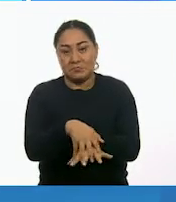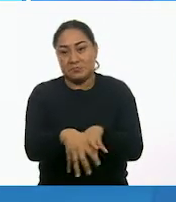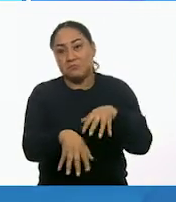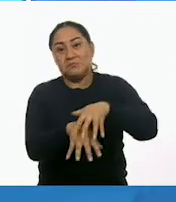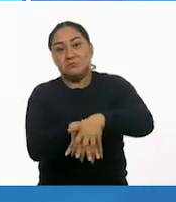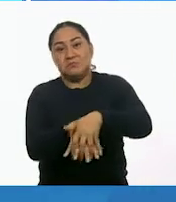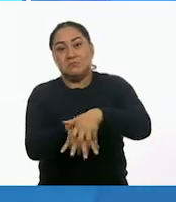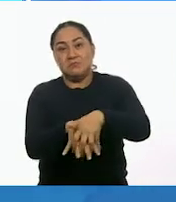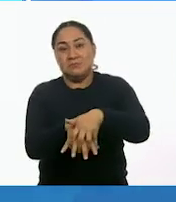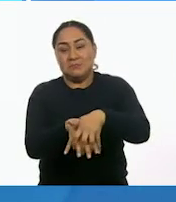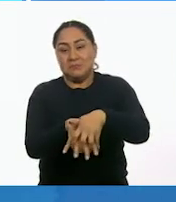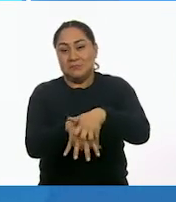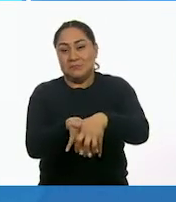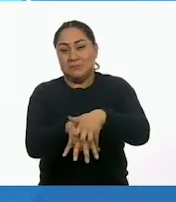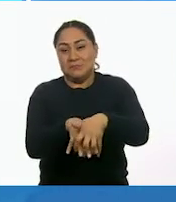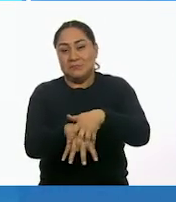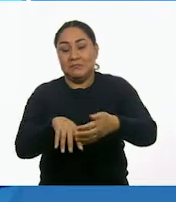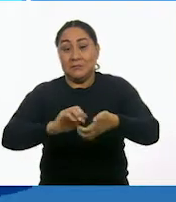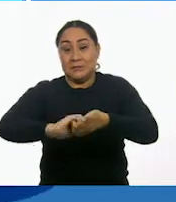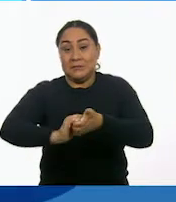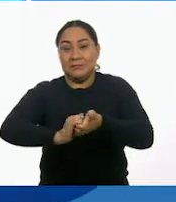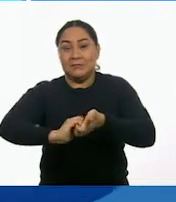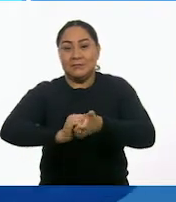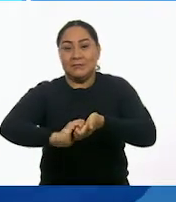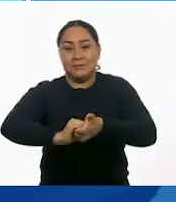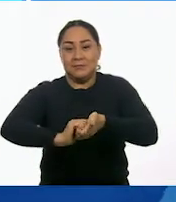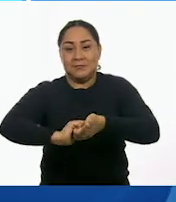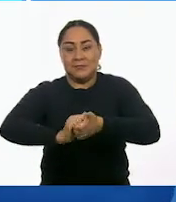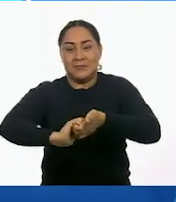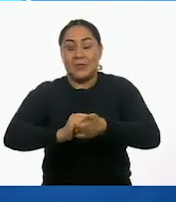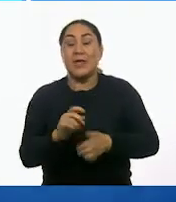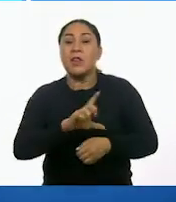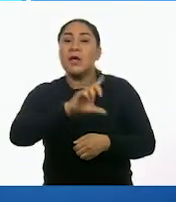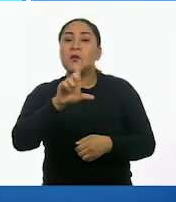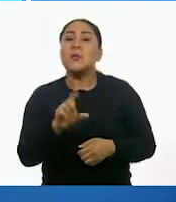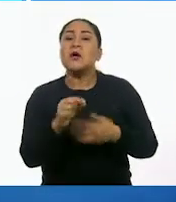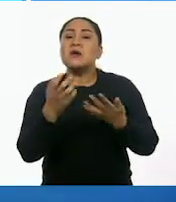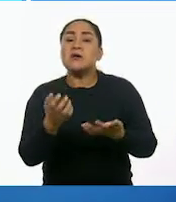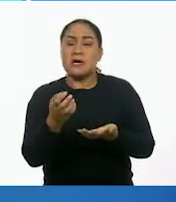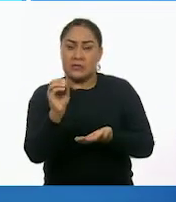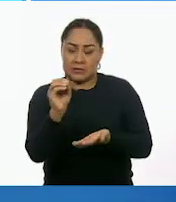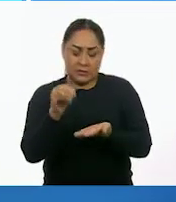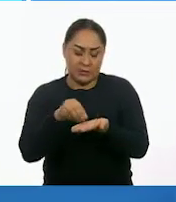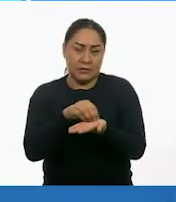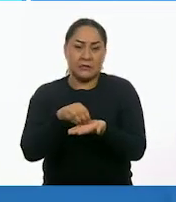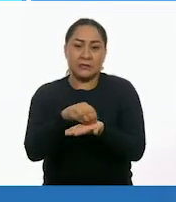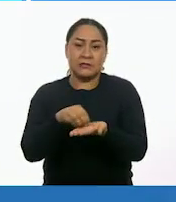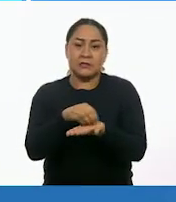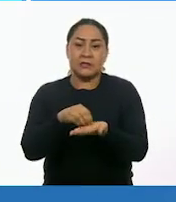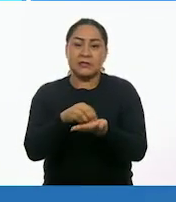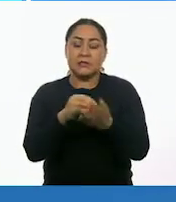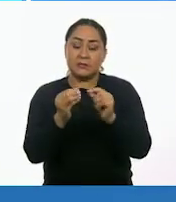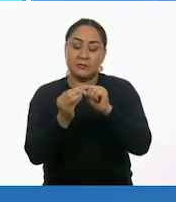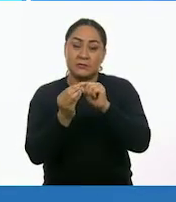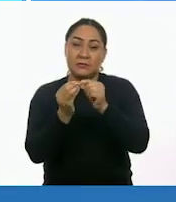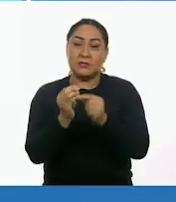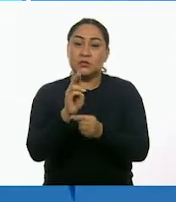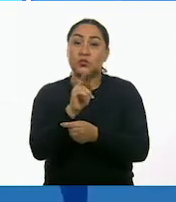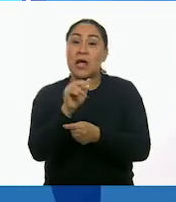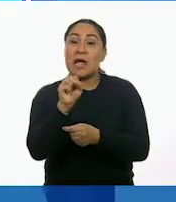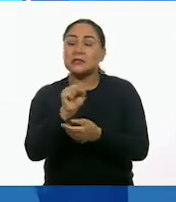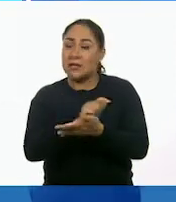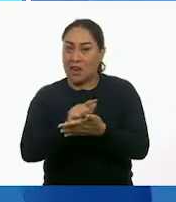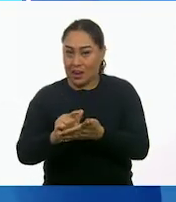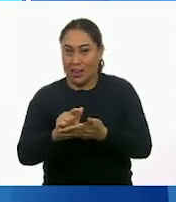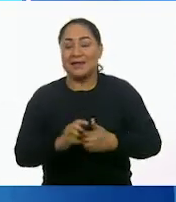con la otra mano. Frota los dedos. Ahora haz como que rasguñas la palma de tus manos para lavar tus uñas.